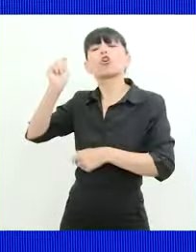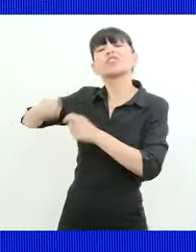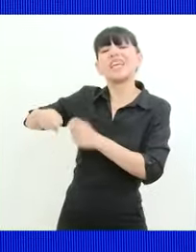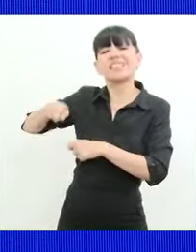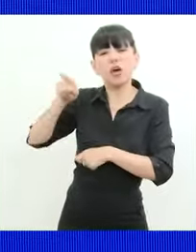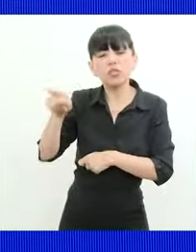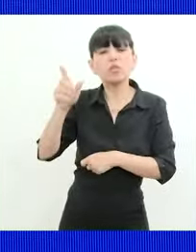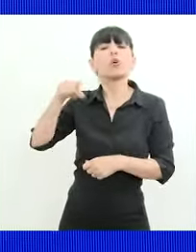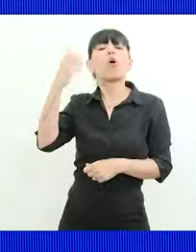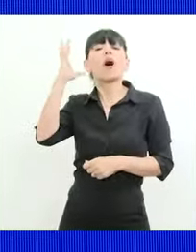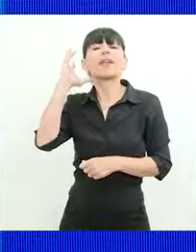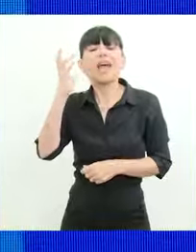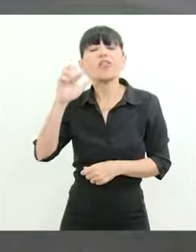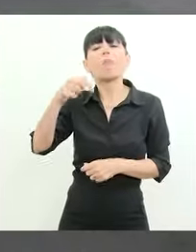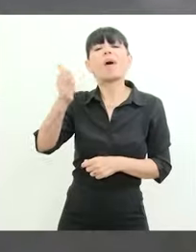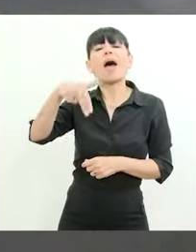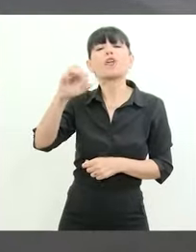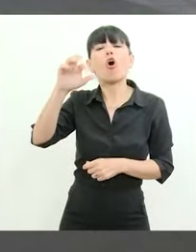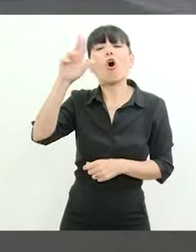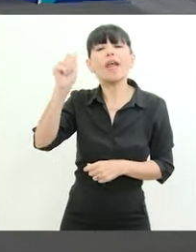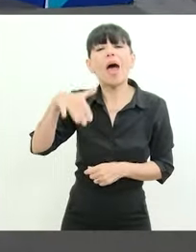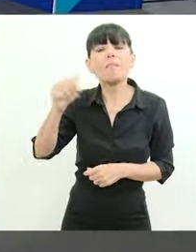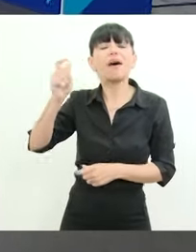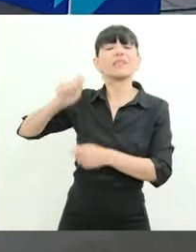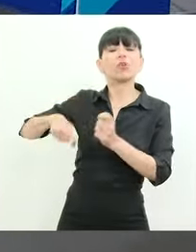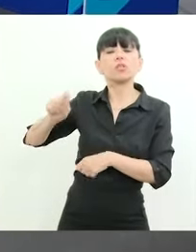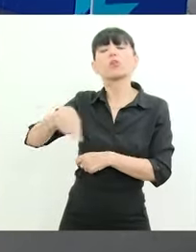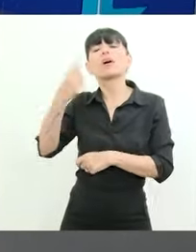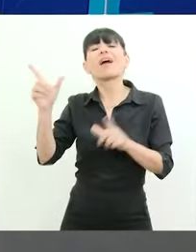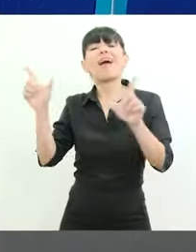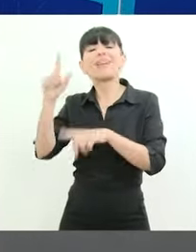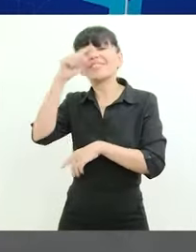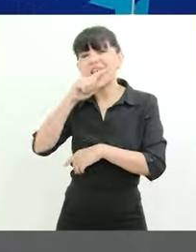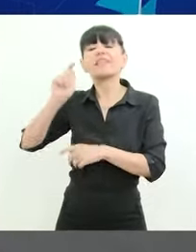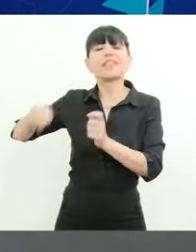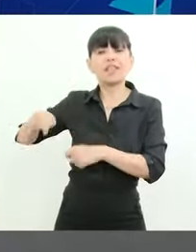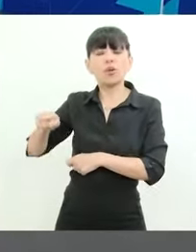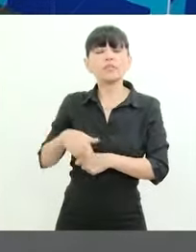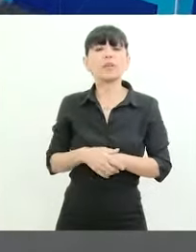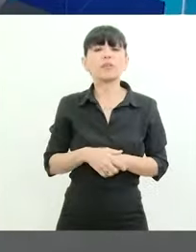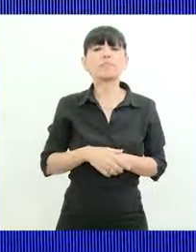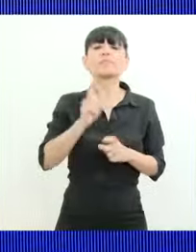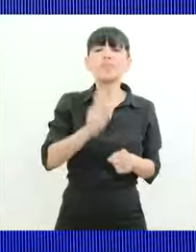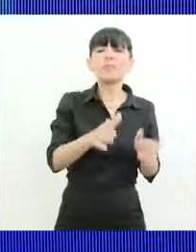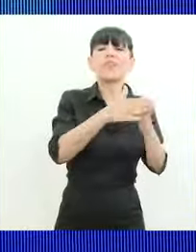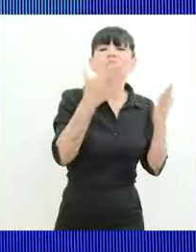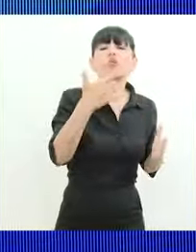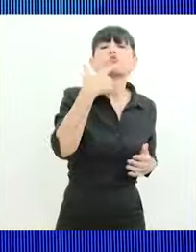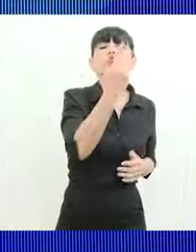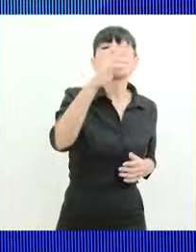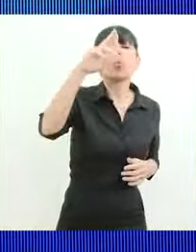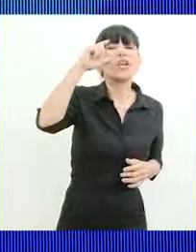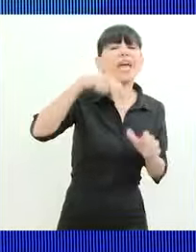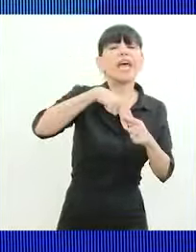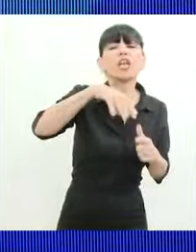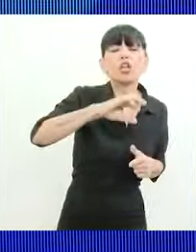radio Panorama de Santiago del Estero canal 7 de Santiago del Estero también están participando diario El Sureño